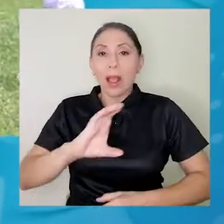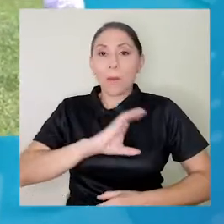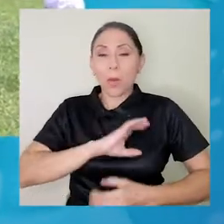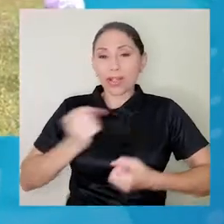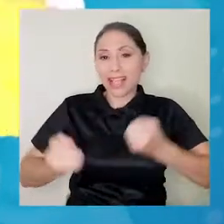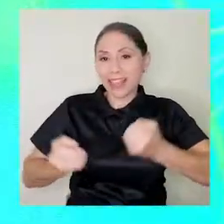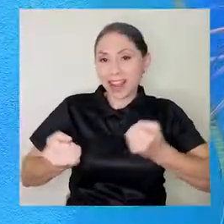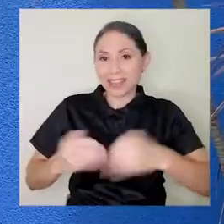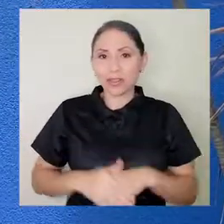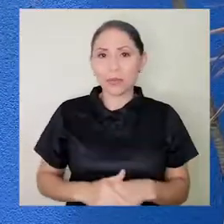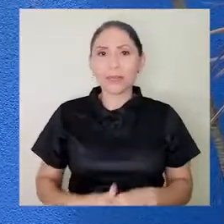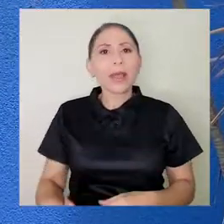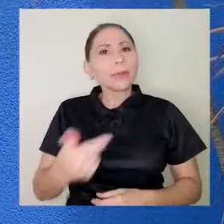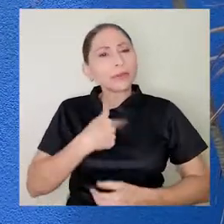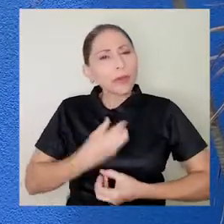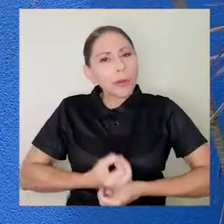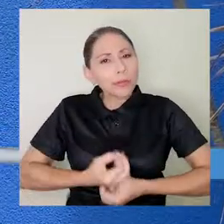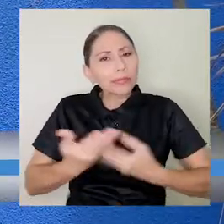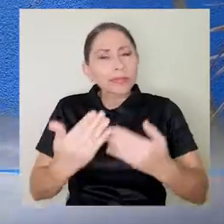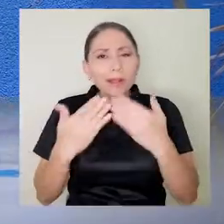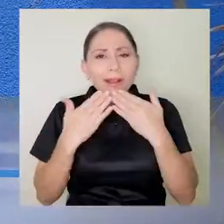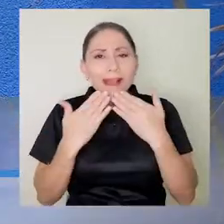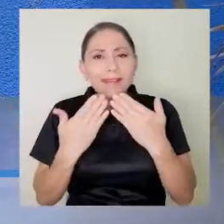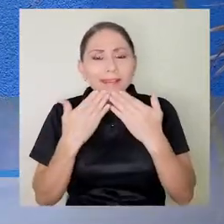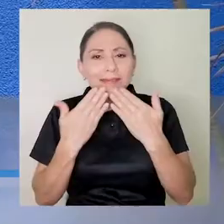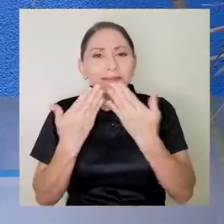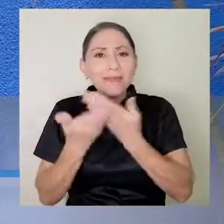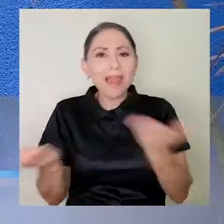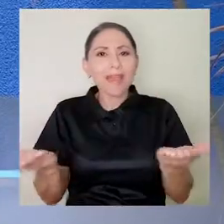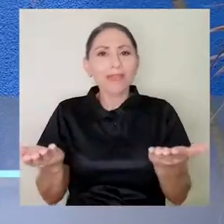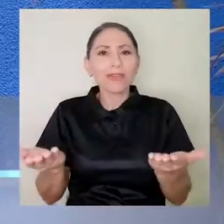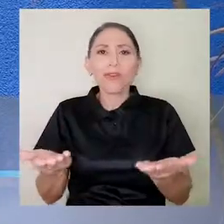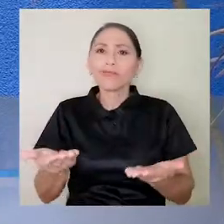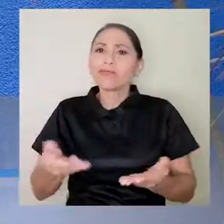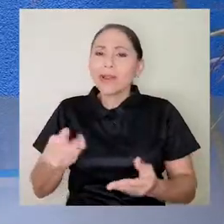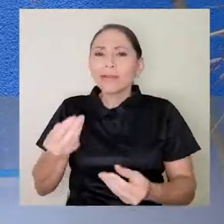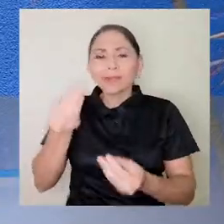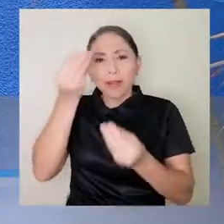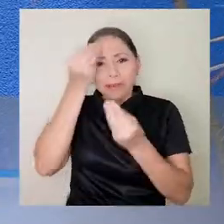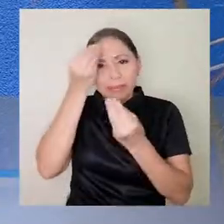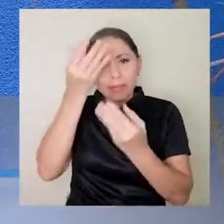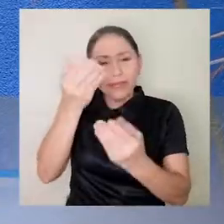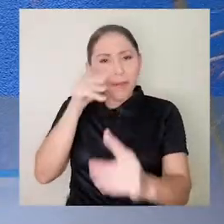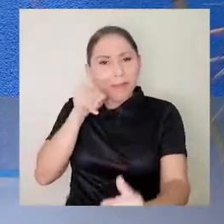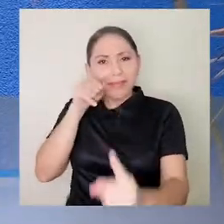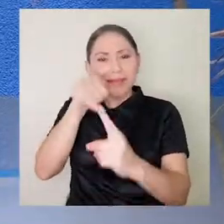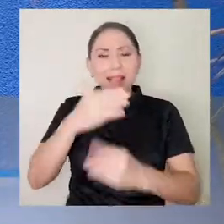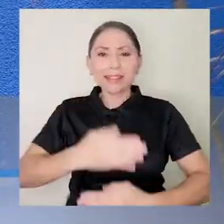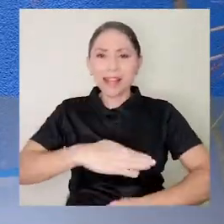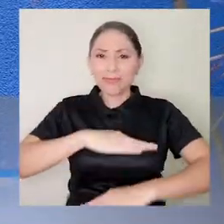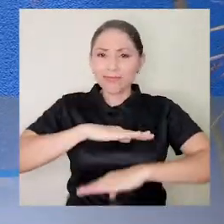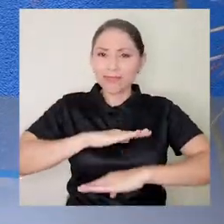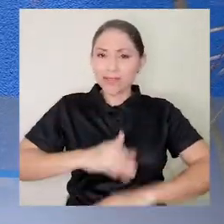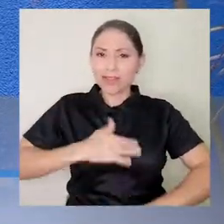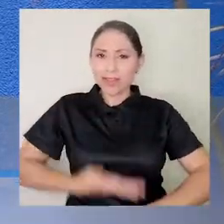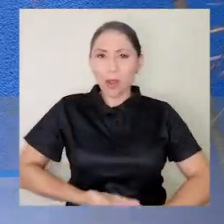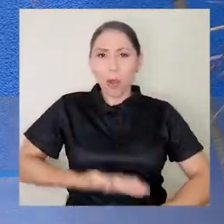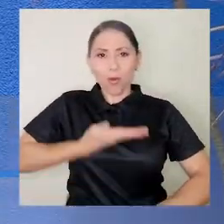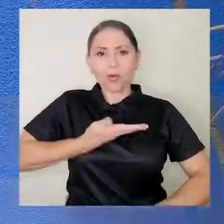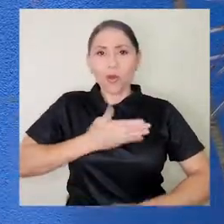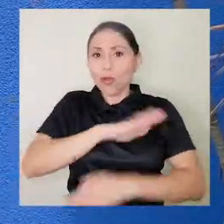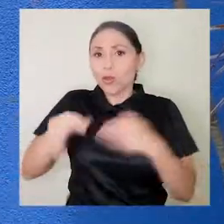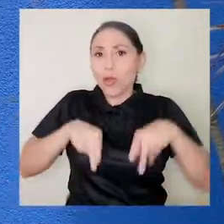Me permito externar un agradecimiento y un mensaje de satisfacción y orgullo de todos los